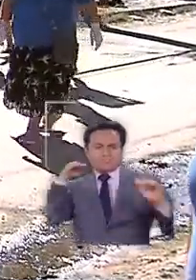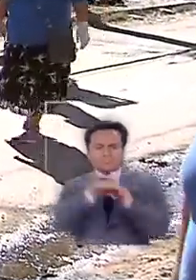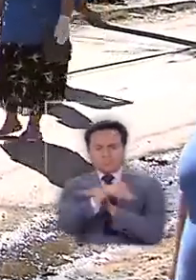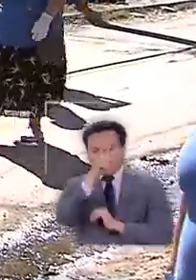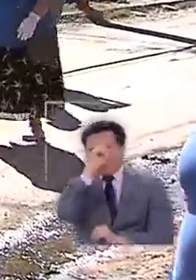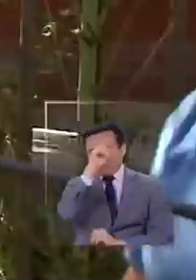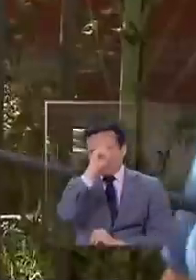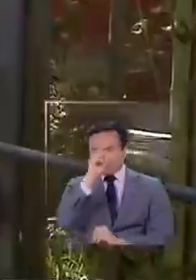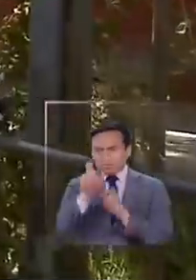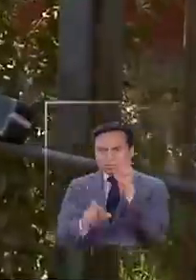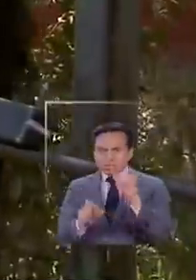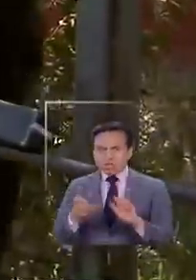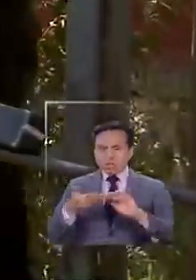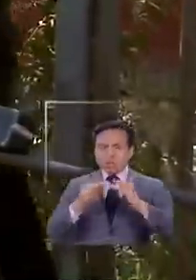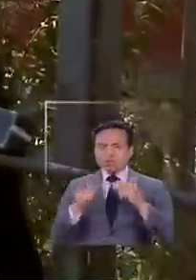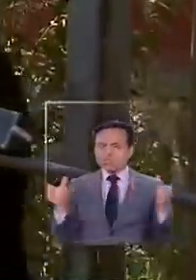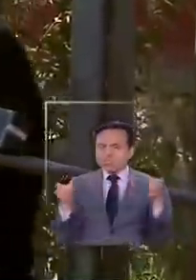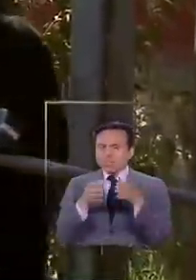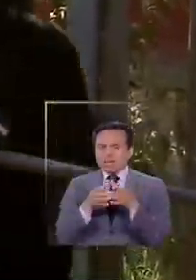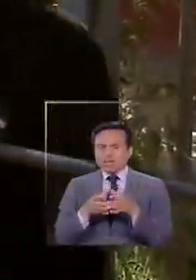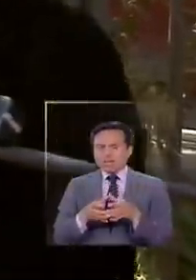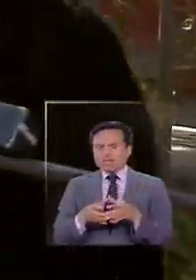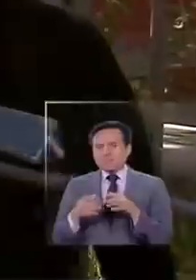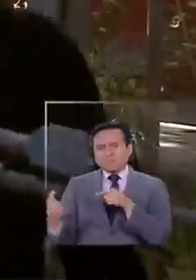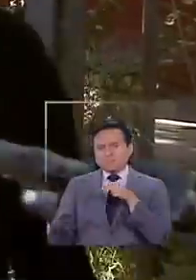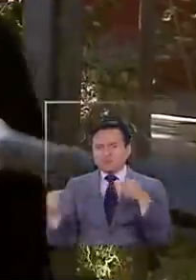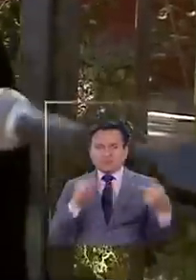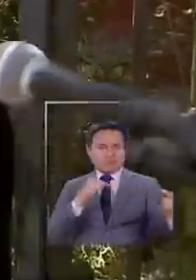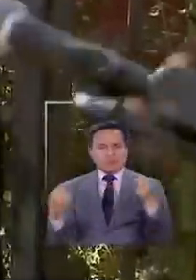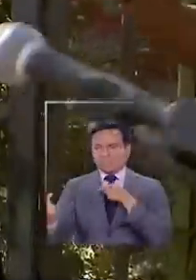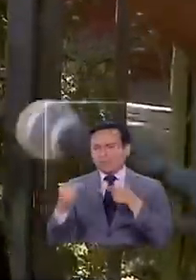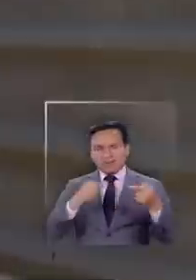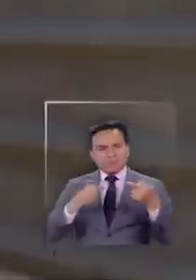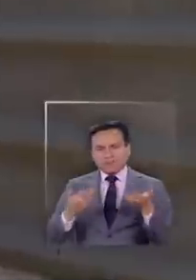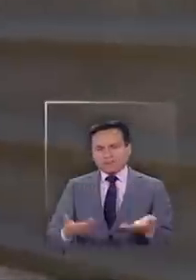hospital, mantiene a la comunidad bajo acaloradas discusiones.